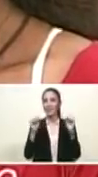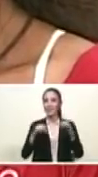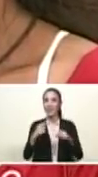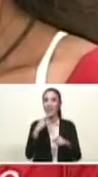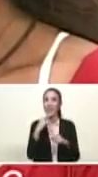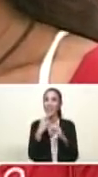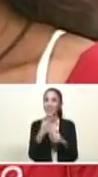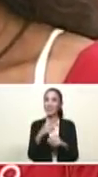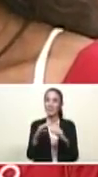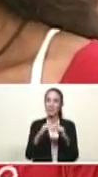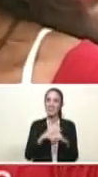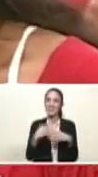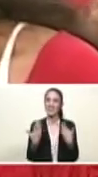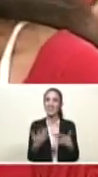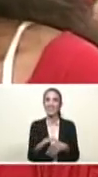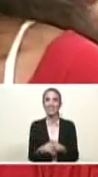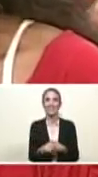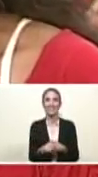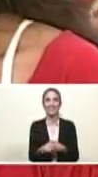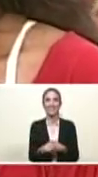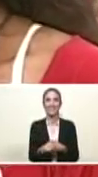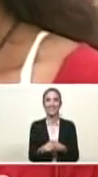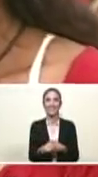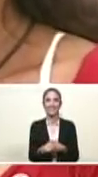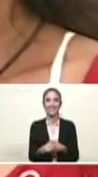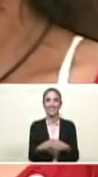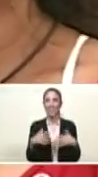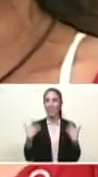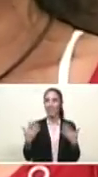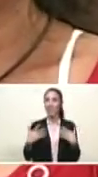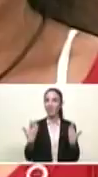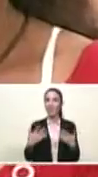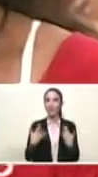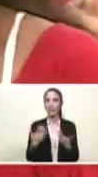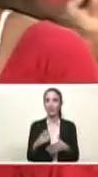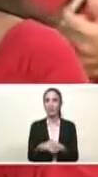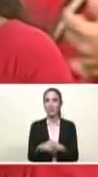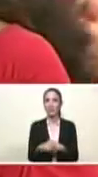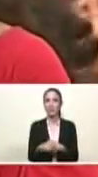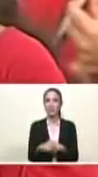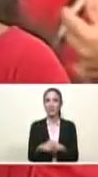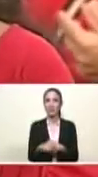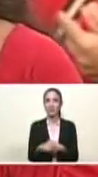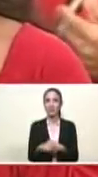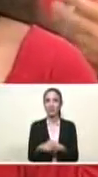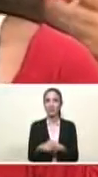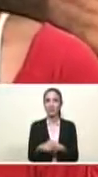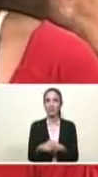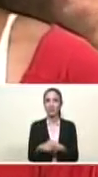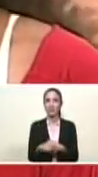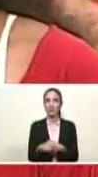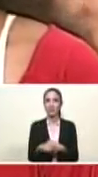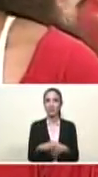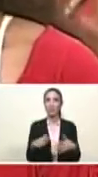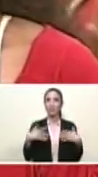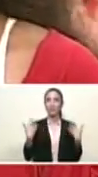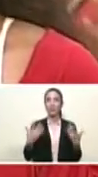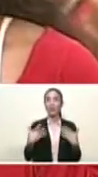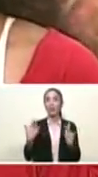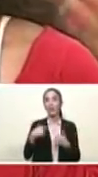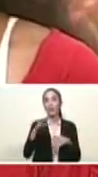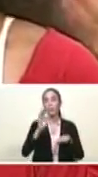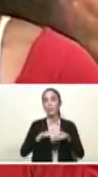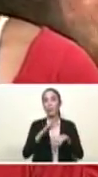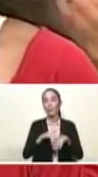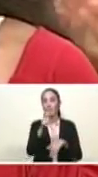dice el mensaje? Ya, presidente. Mire. ¿Estás emocionada? Estás emocionada de conocerlo y